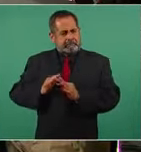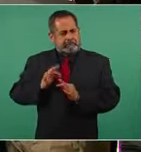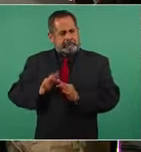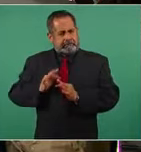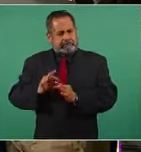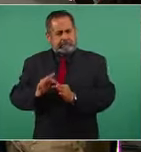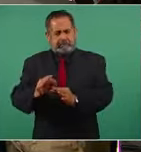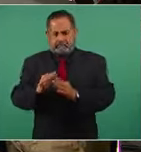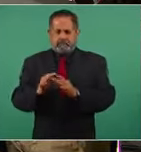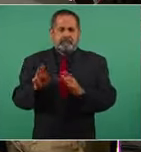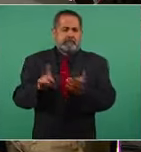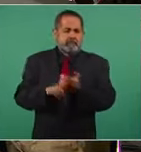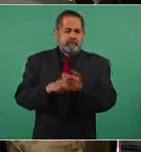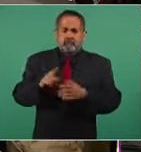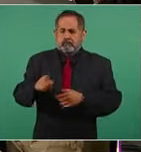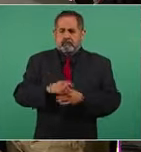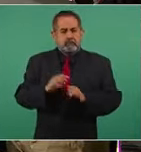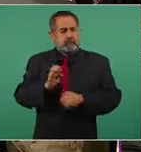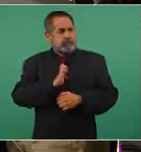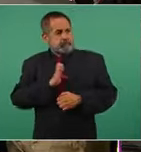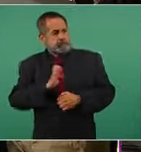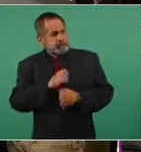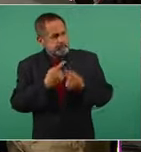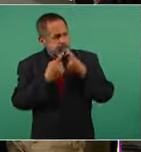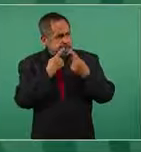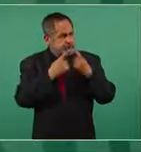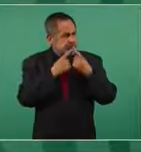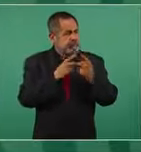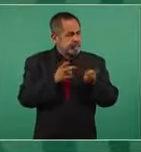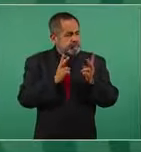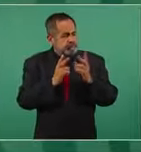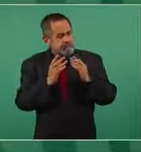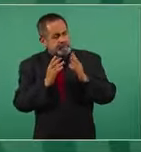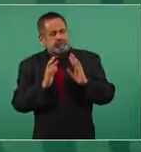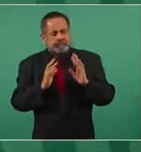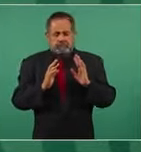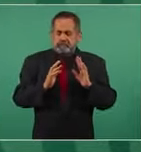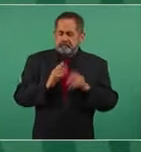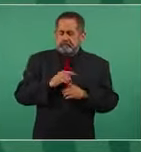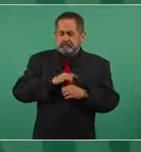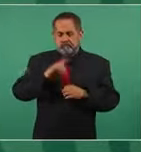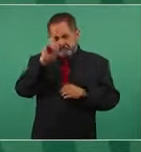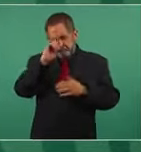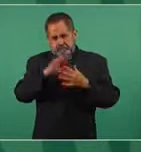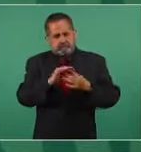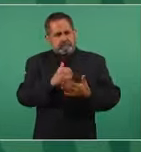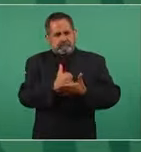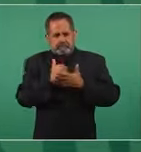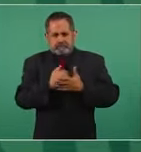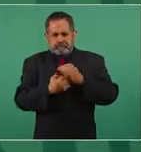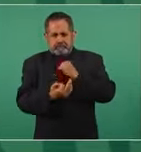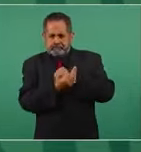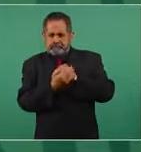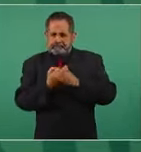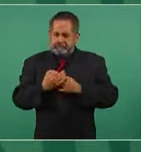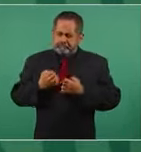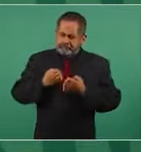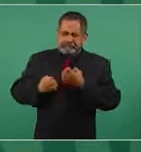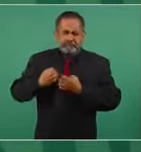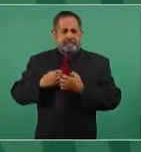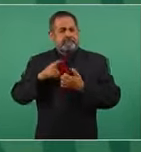tiene que ver con sus entrenadores, tiene que ver con quienes les ayudan, sus